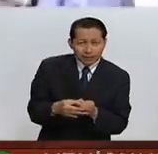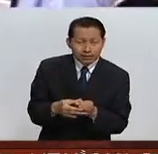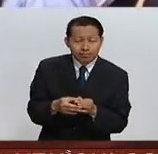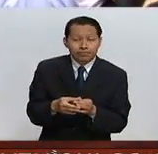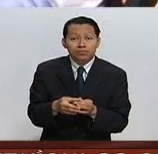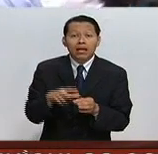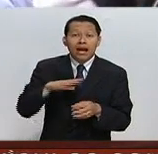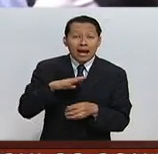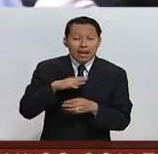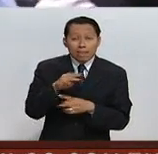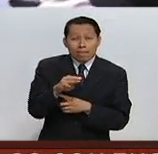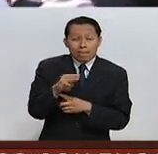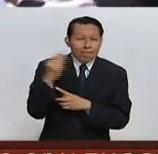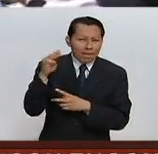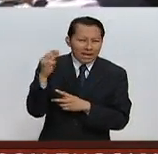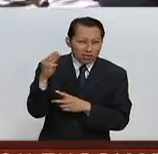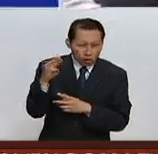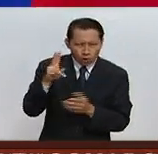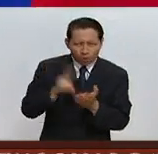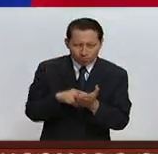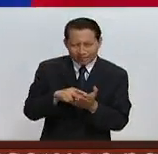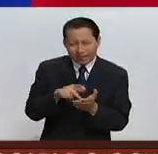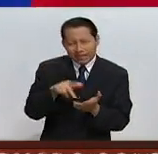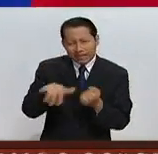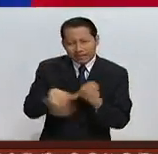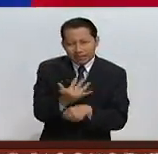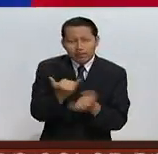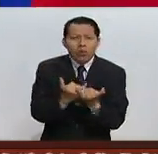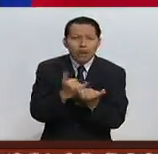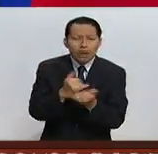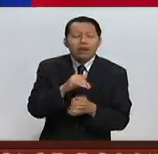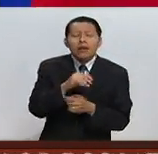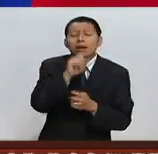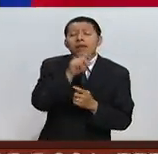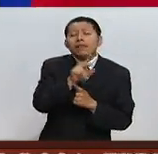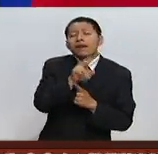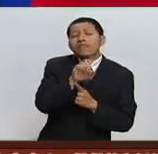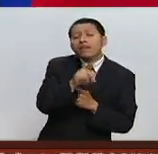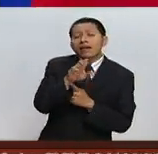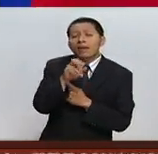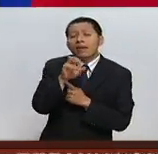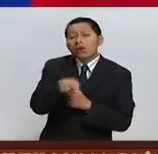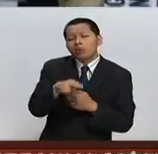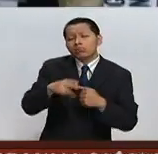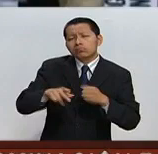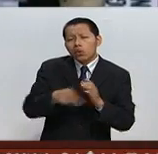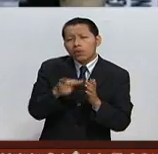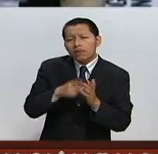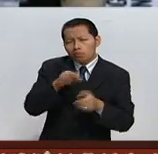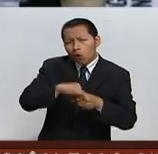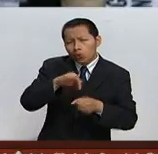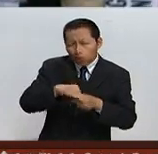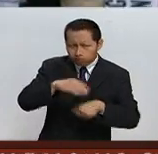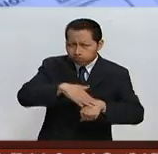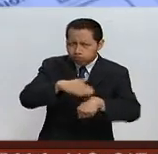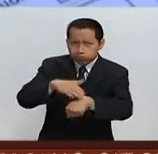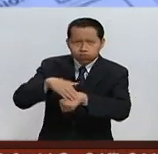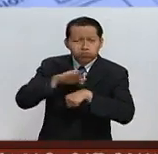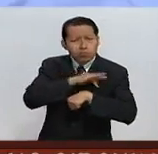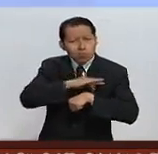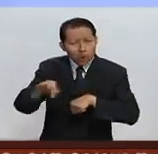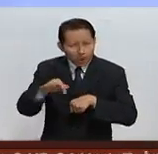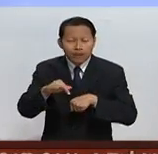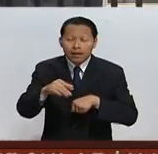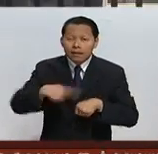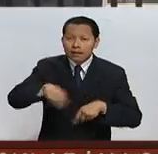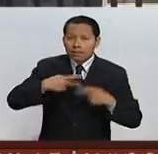en los comicios de mayo de 2015, David Cameron prometió realizar el referéndum para que los ciudadanos se pronunciaran sobre la pertenencia del Reino Unido